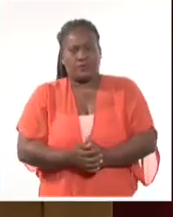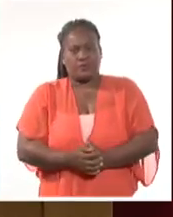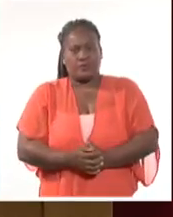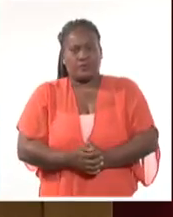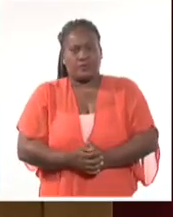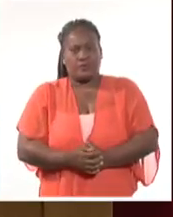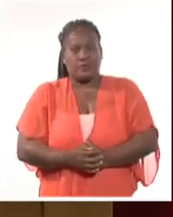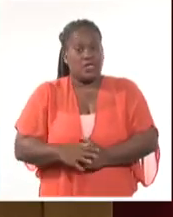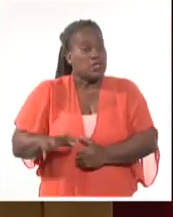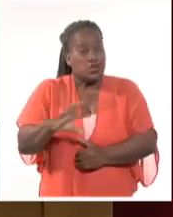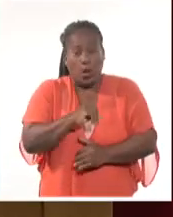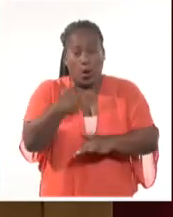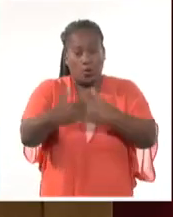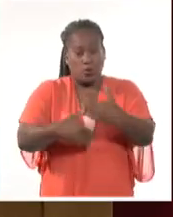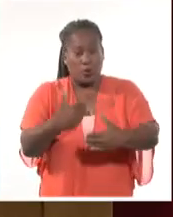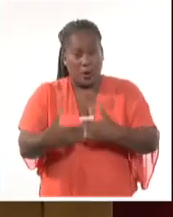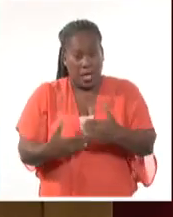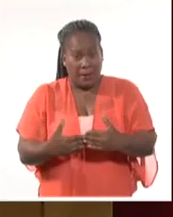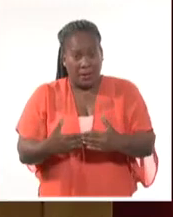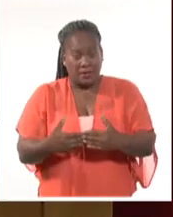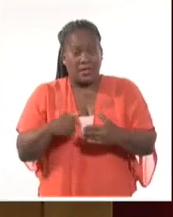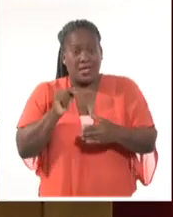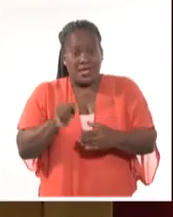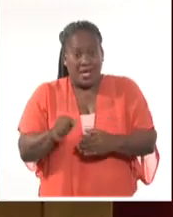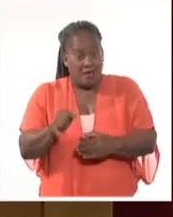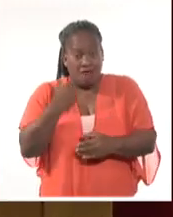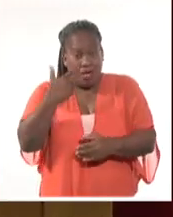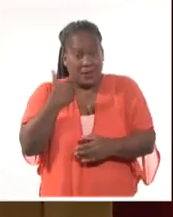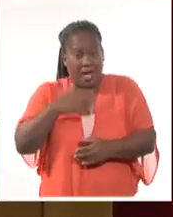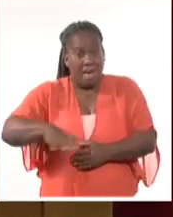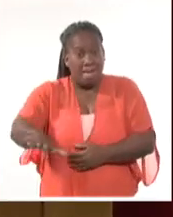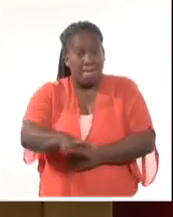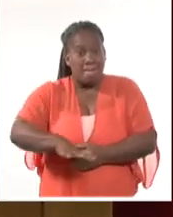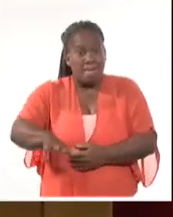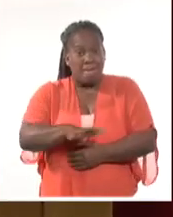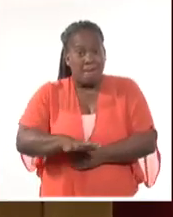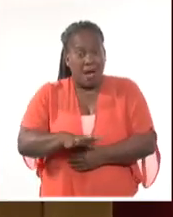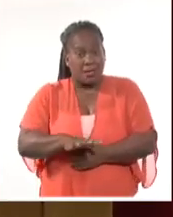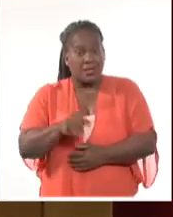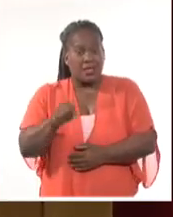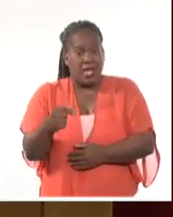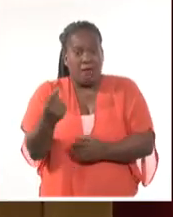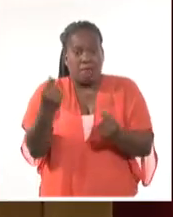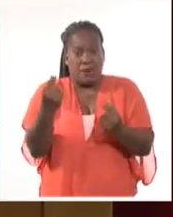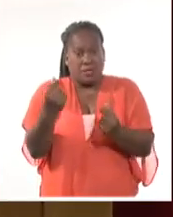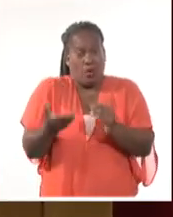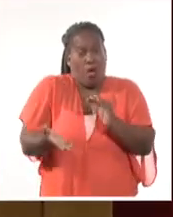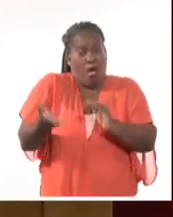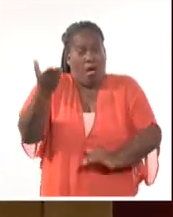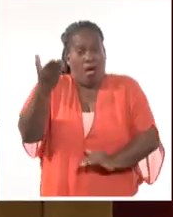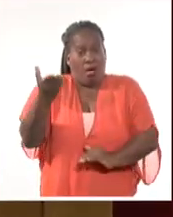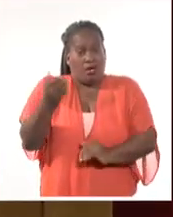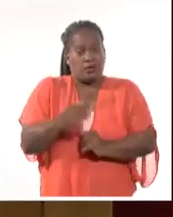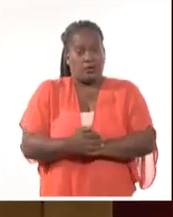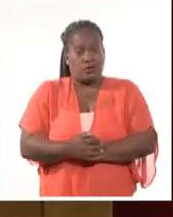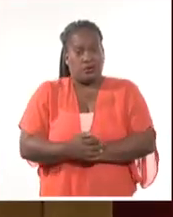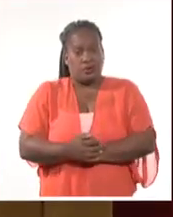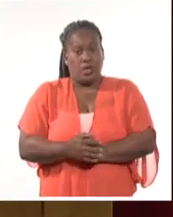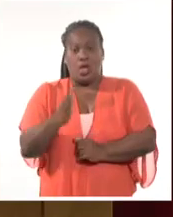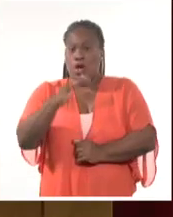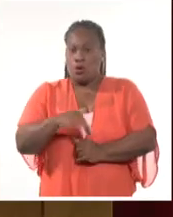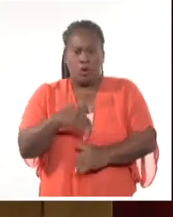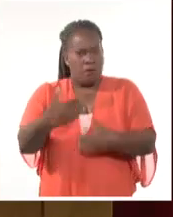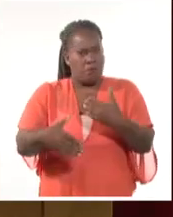Todos esos fenómenos que son la base de la inflación no tienen su causa en el ordenamiento monetario.